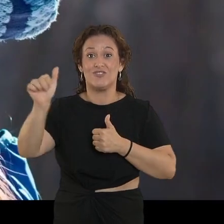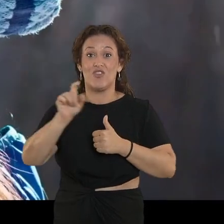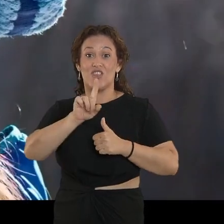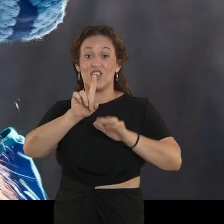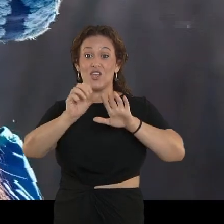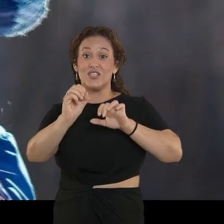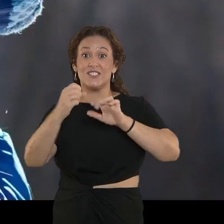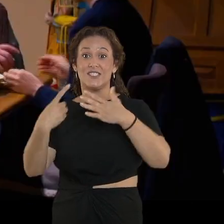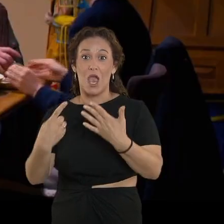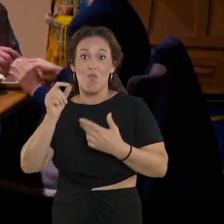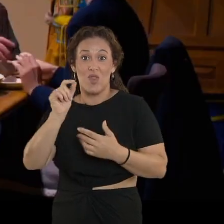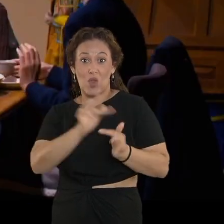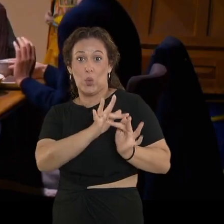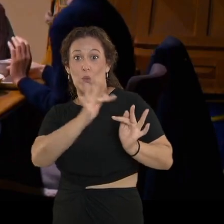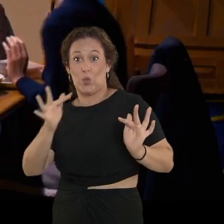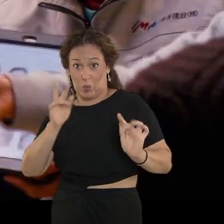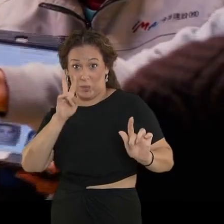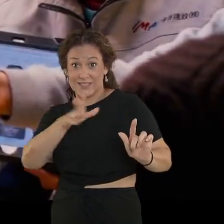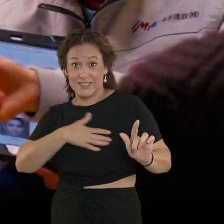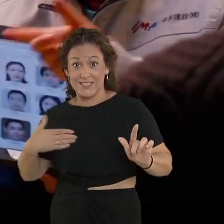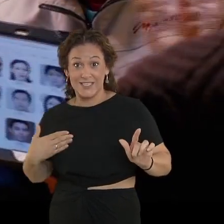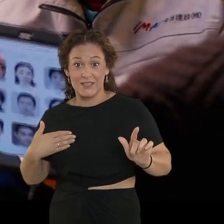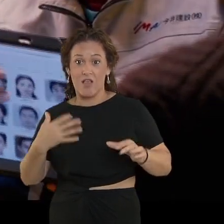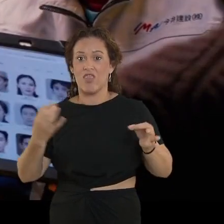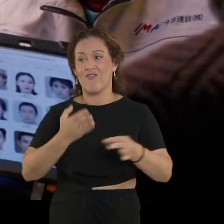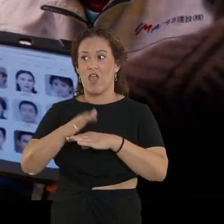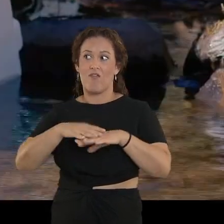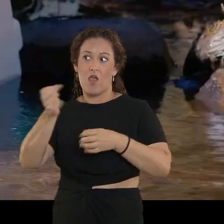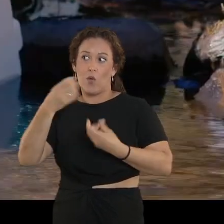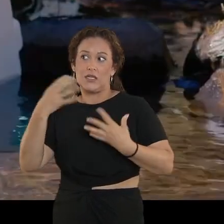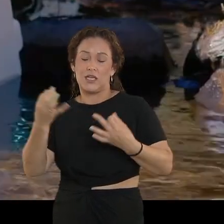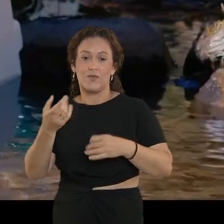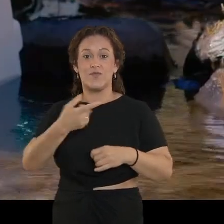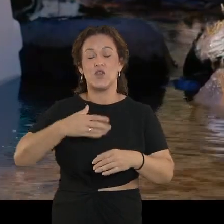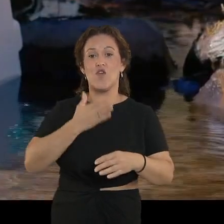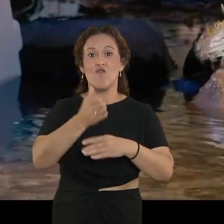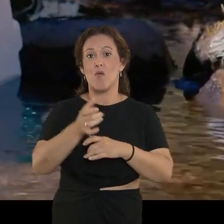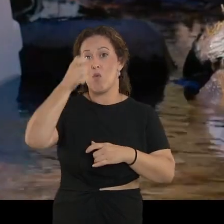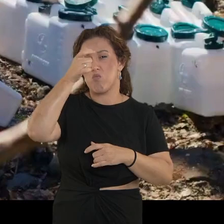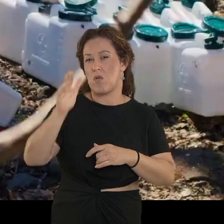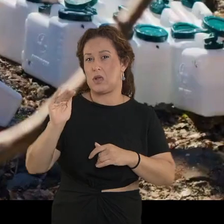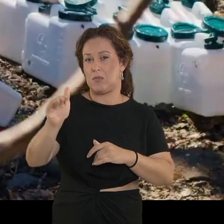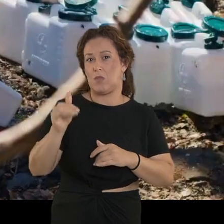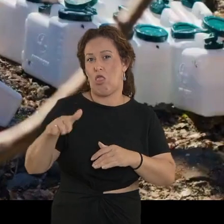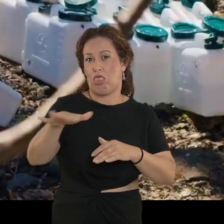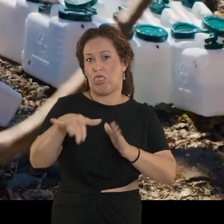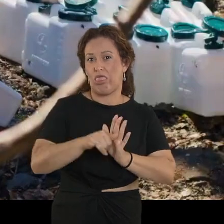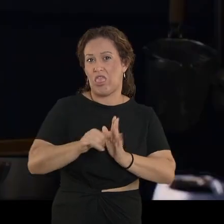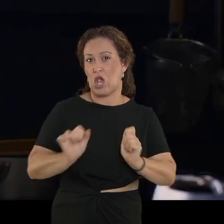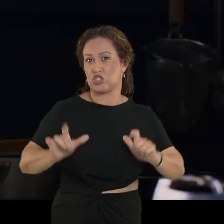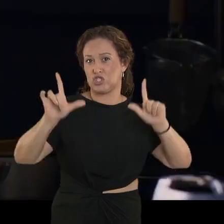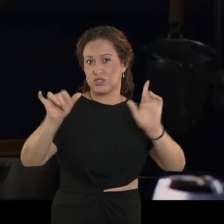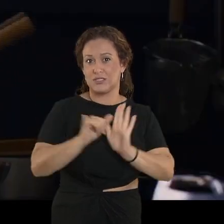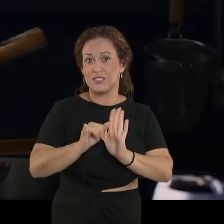106 minutos? Bueno, entonces habrá que ir a ver qué nos cuentan, ¿no? Nos dirigimos hacia un pueblo rural ubicado muy